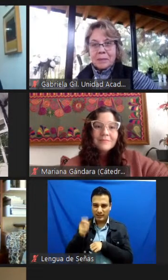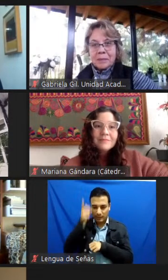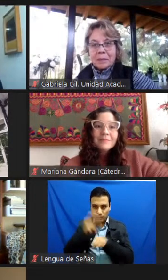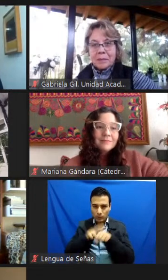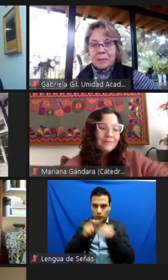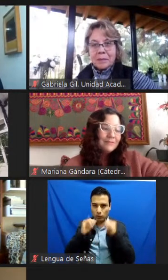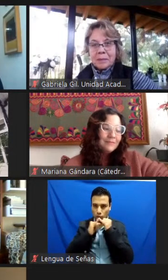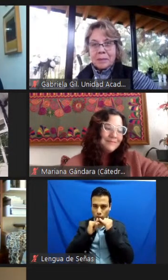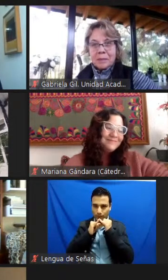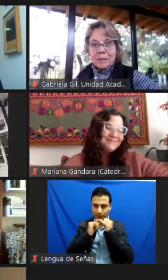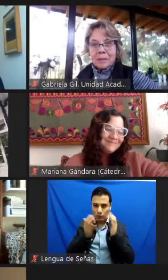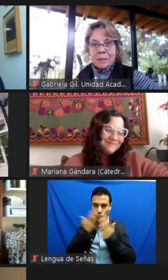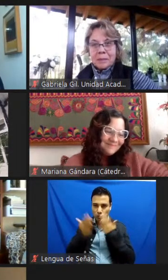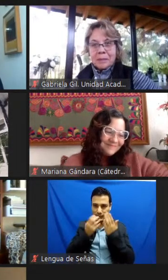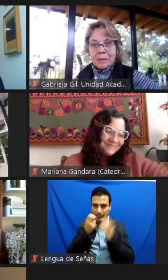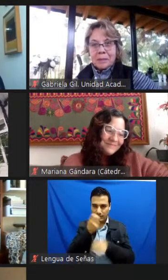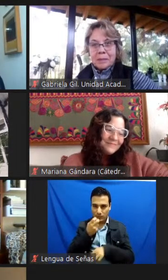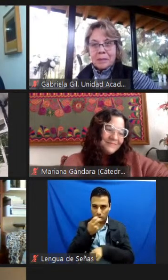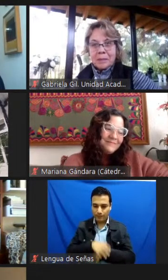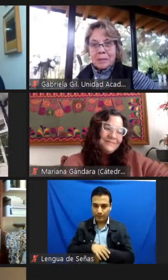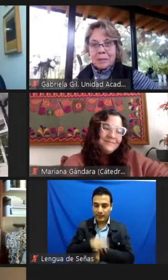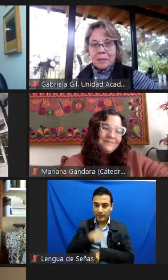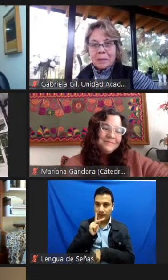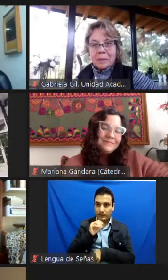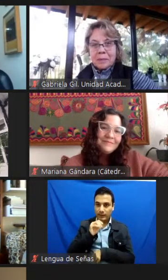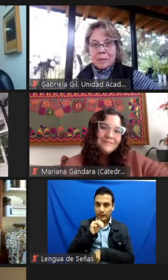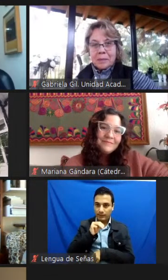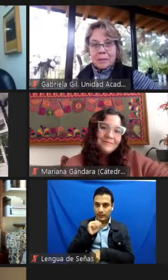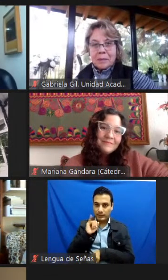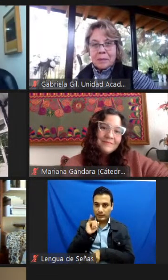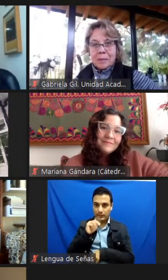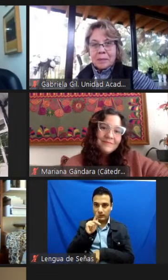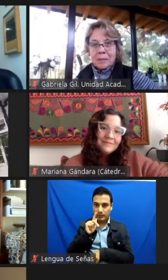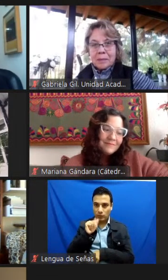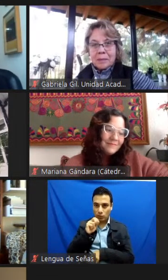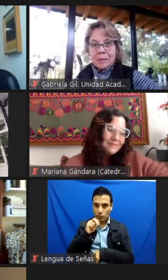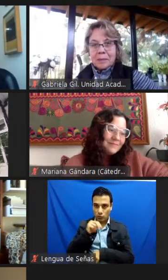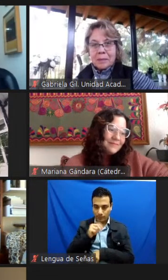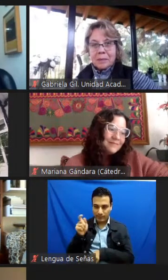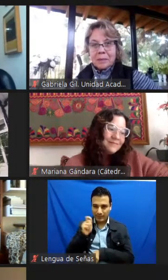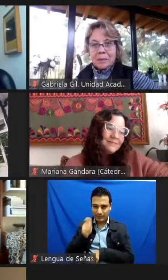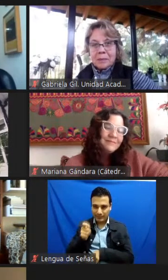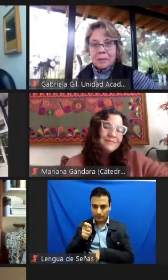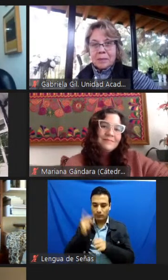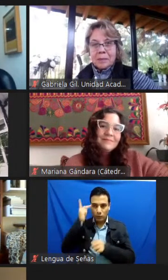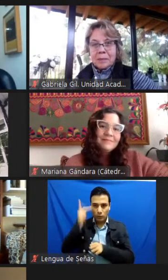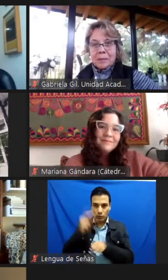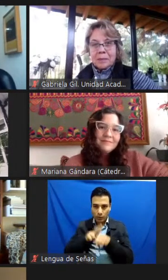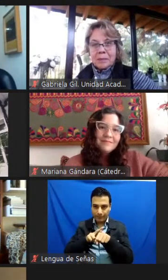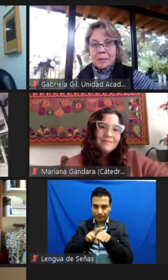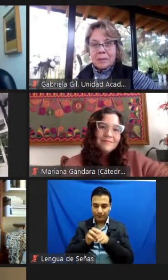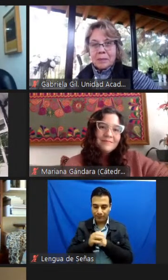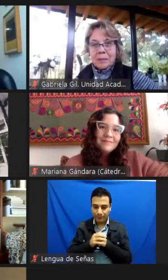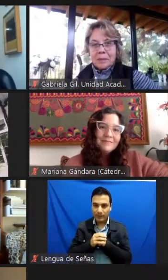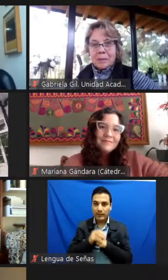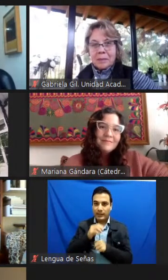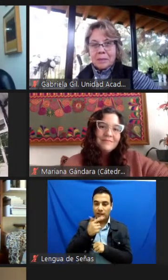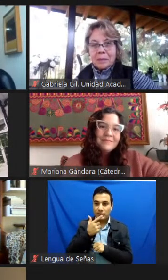Críticos. Kim Simpson, productora de Take Me Somewhere. Gina Rubio,